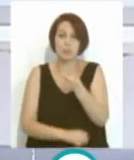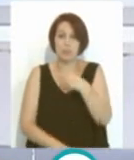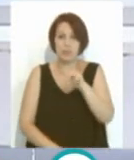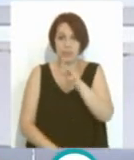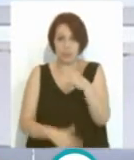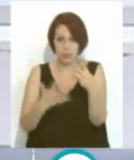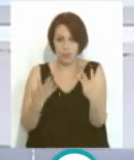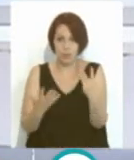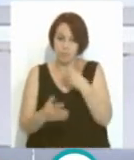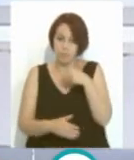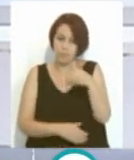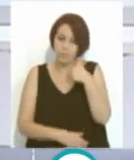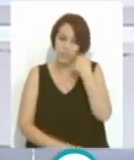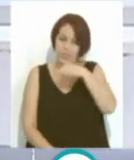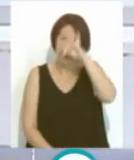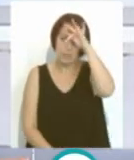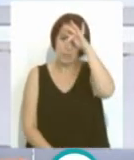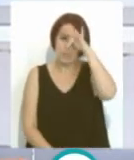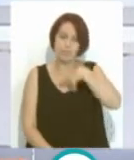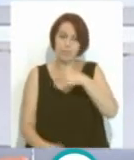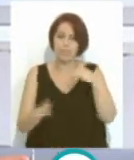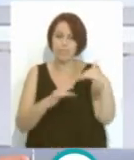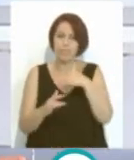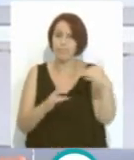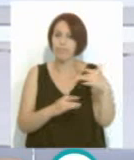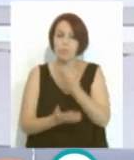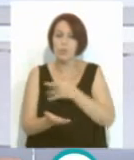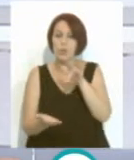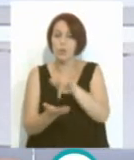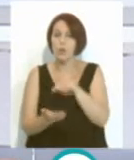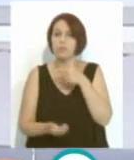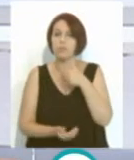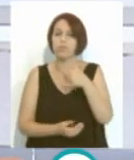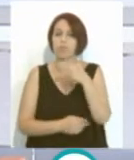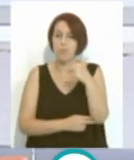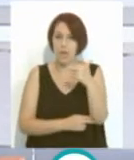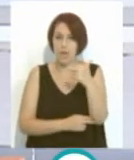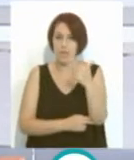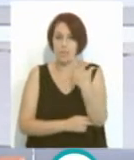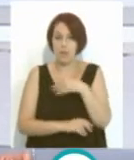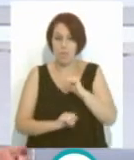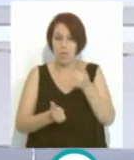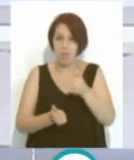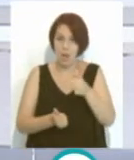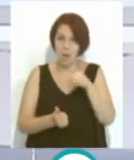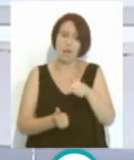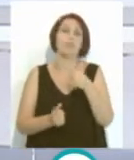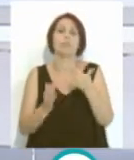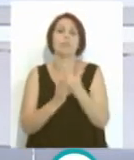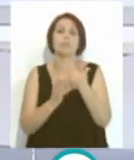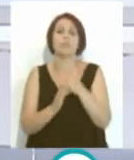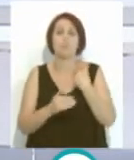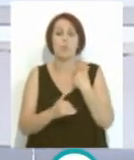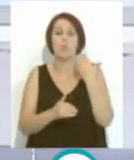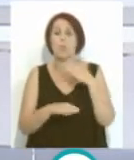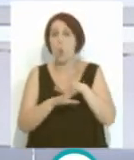38 el próximo fin de semana, con un partido que se va a celebrar el próximo viernes, empezará esta última jornada,